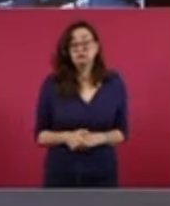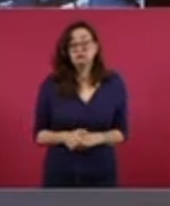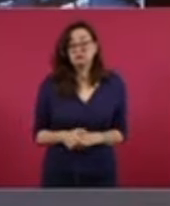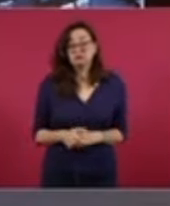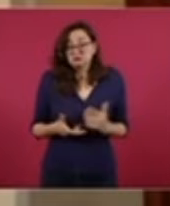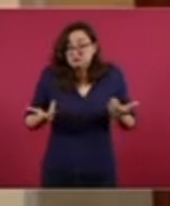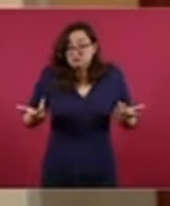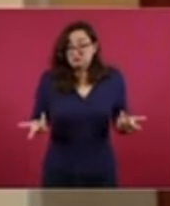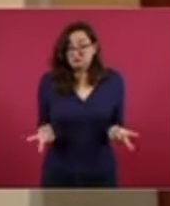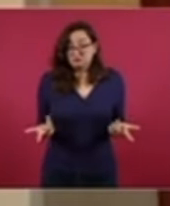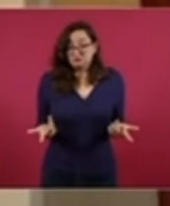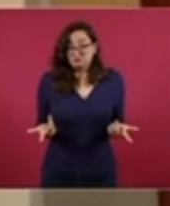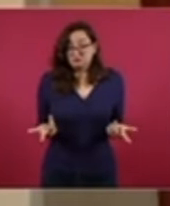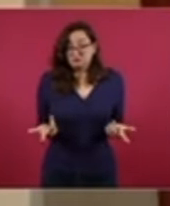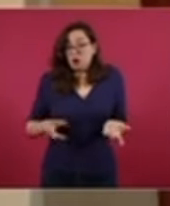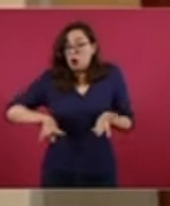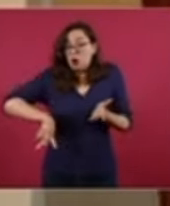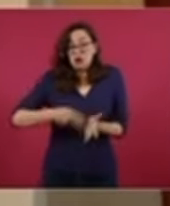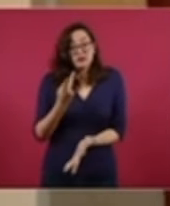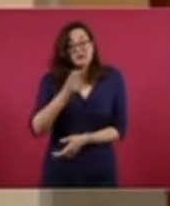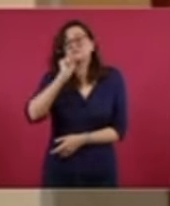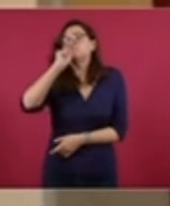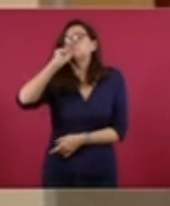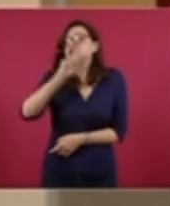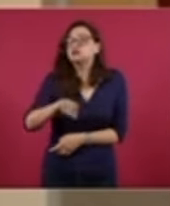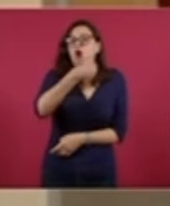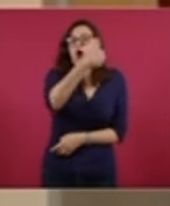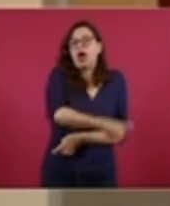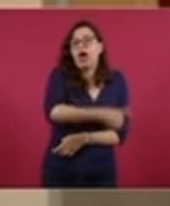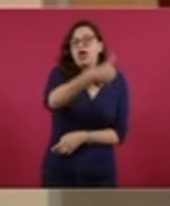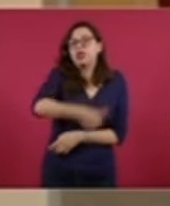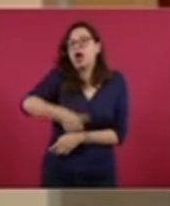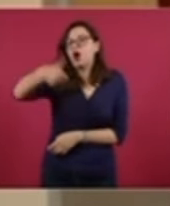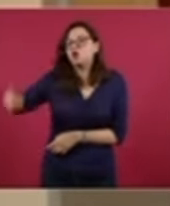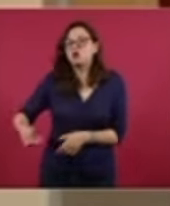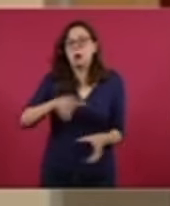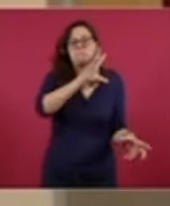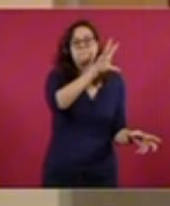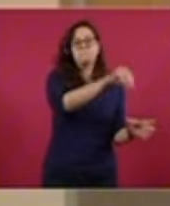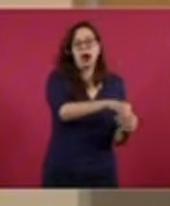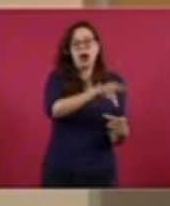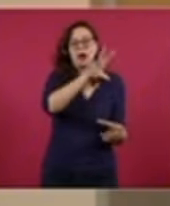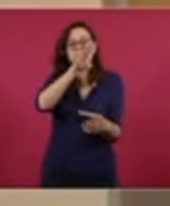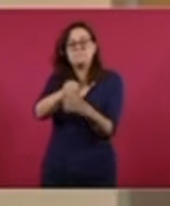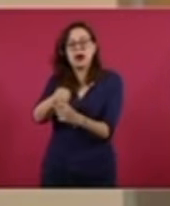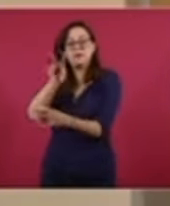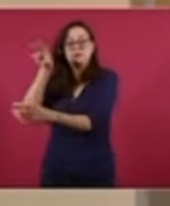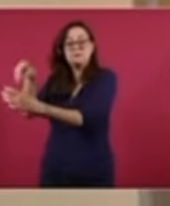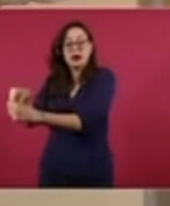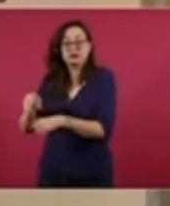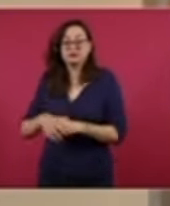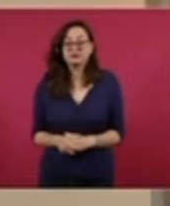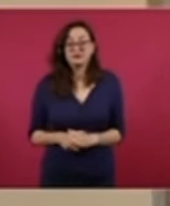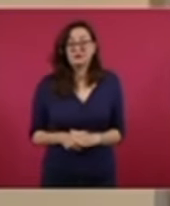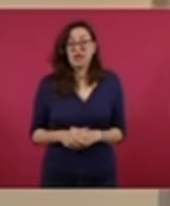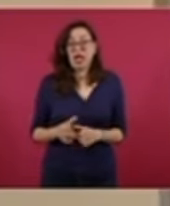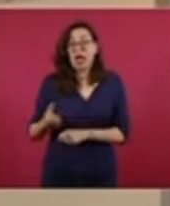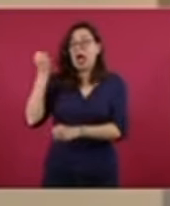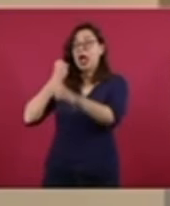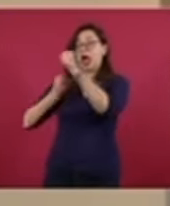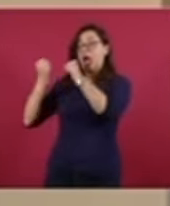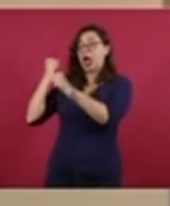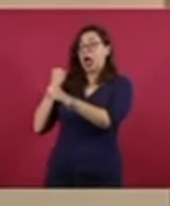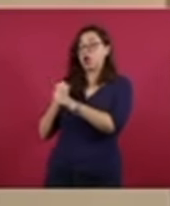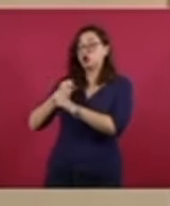acuerdo a nuestra Constitución, la distribución fue por partido. Es decir, desde que se reforma en 2008 el